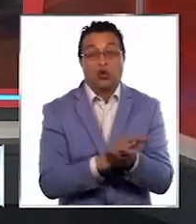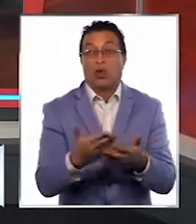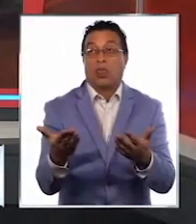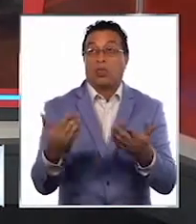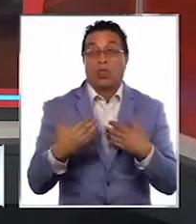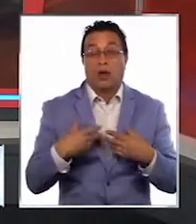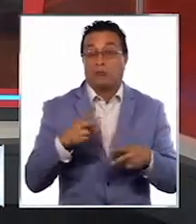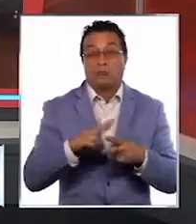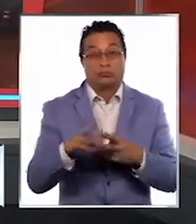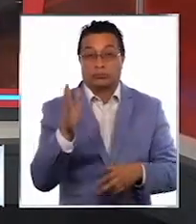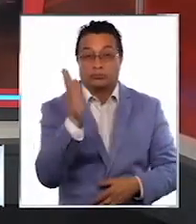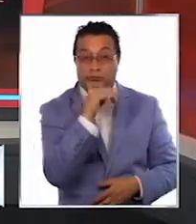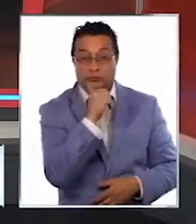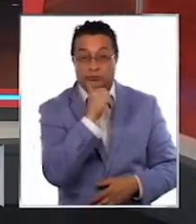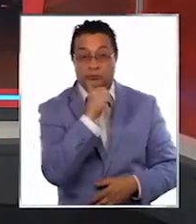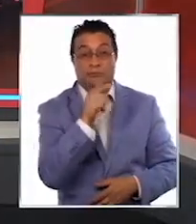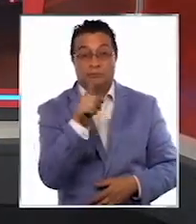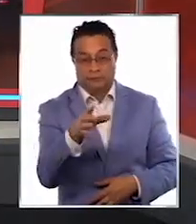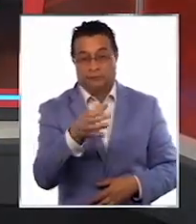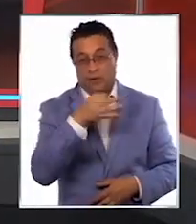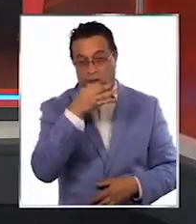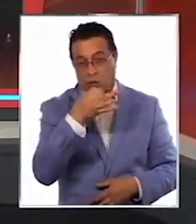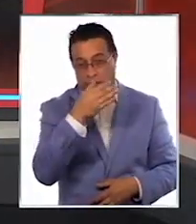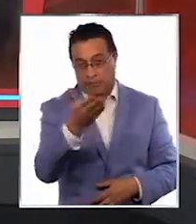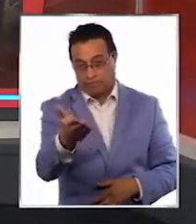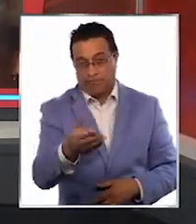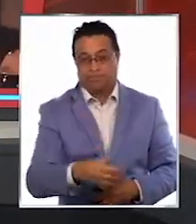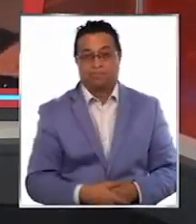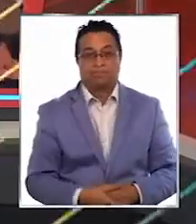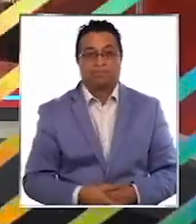solución habitacional. De ello nos cuenta Contivisión.